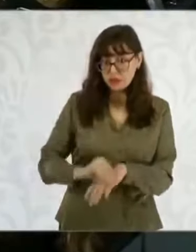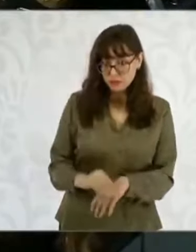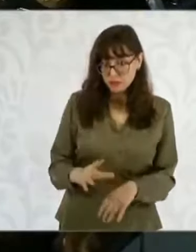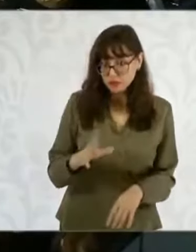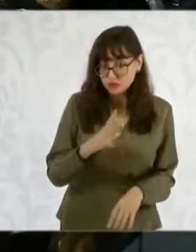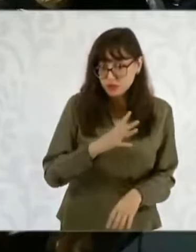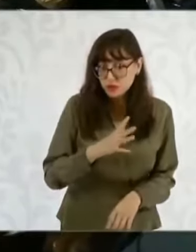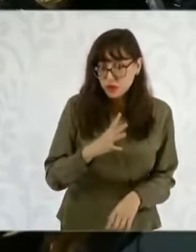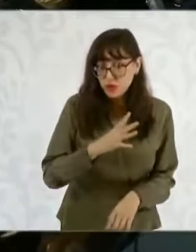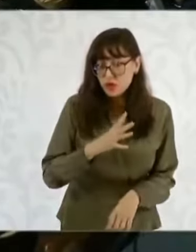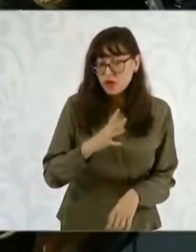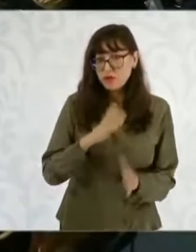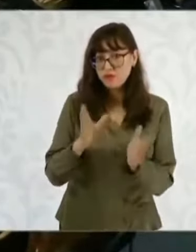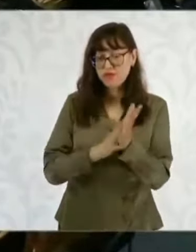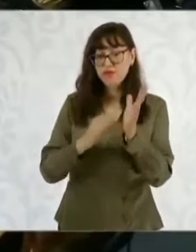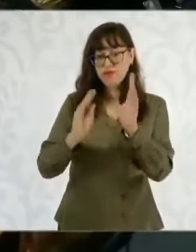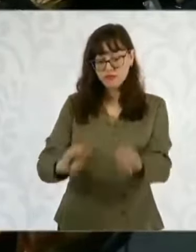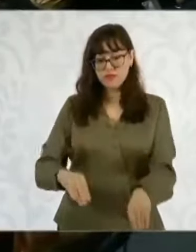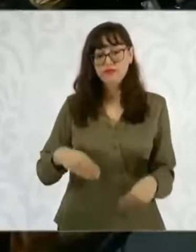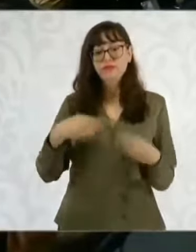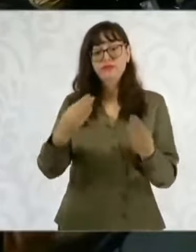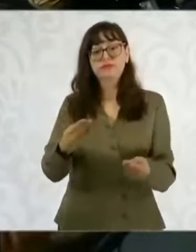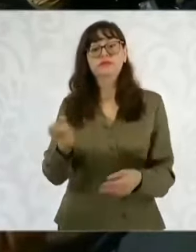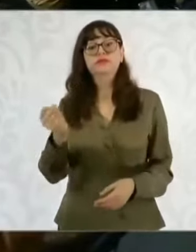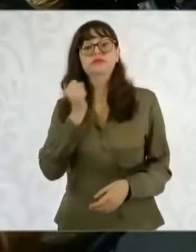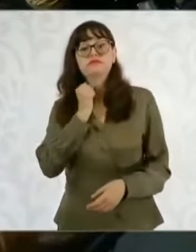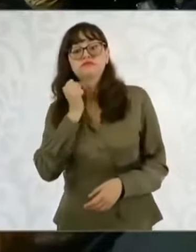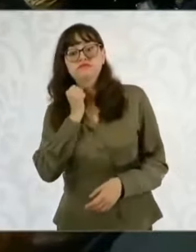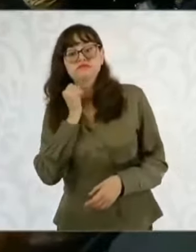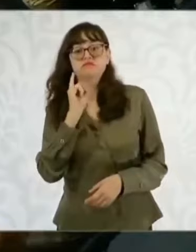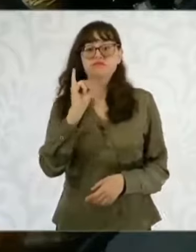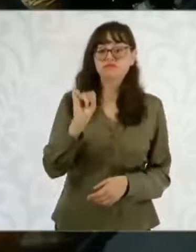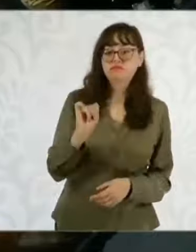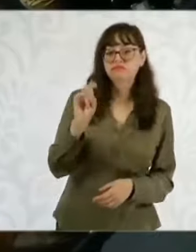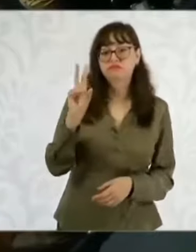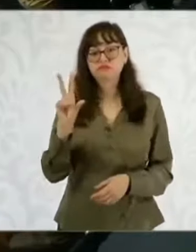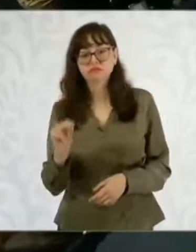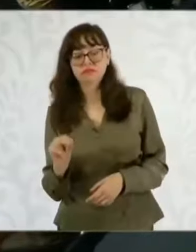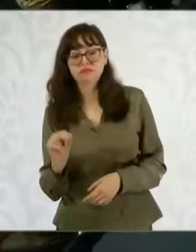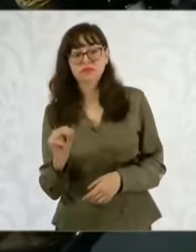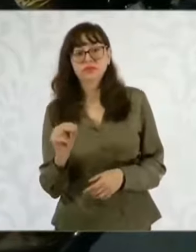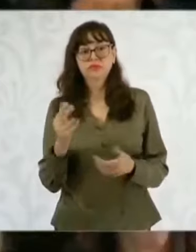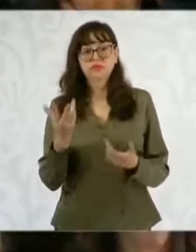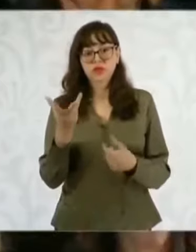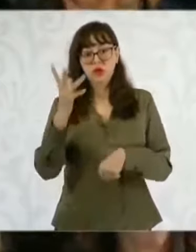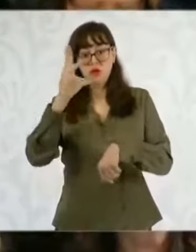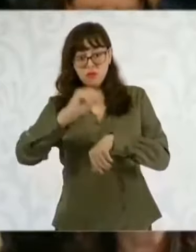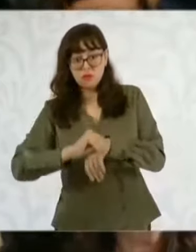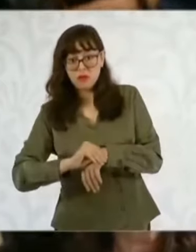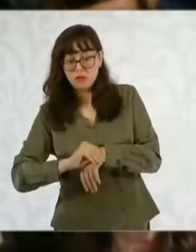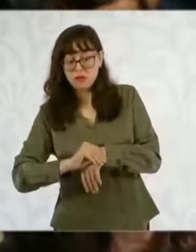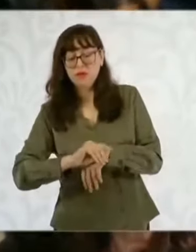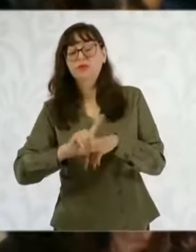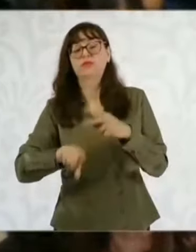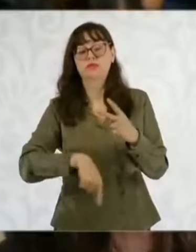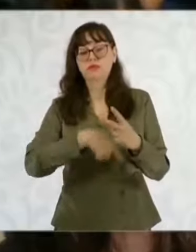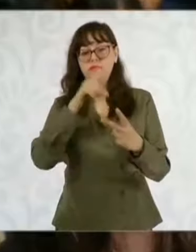y qué le respondió el Senado de la República. Y en este mismo sentido,